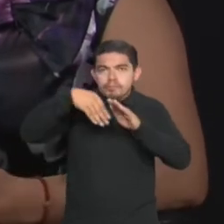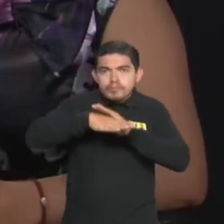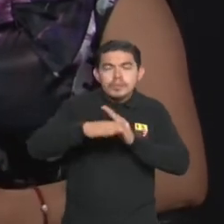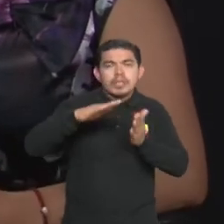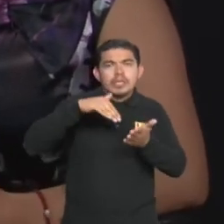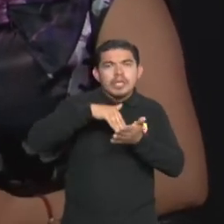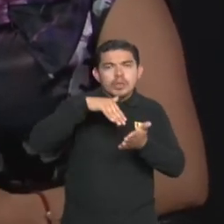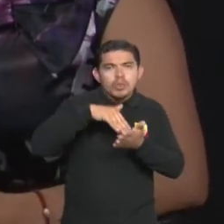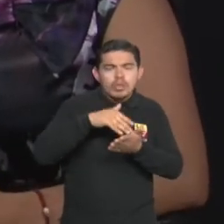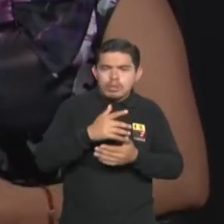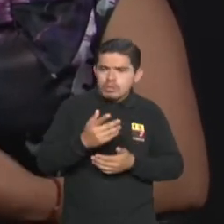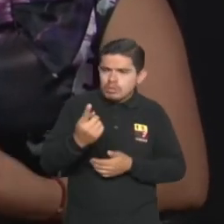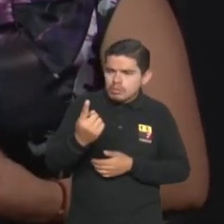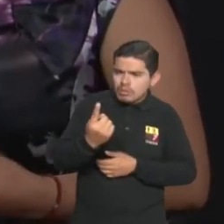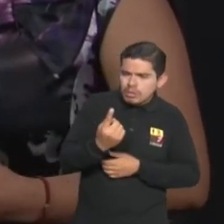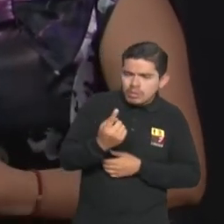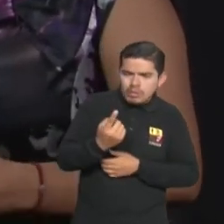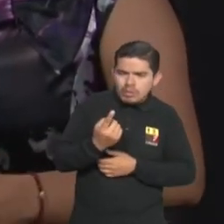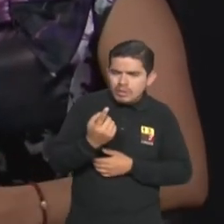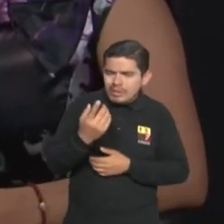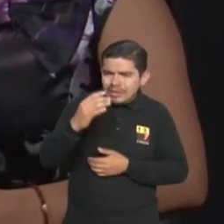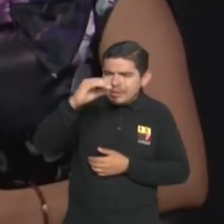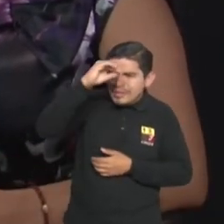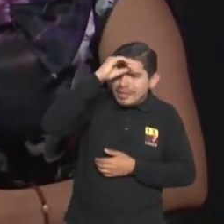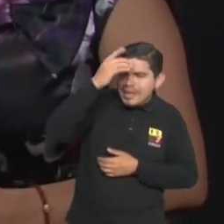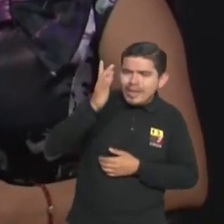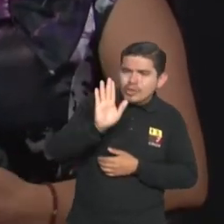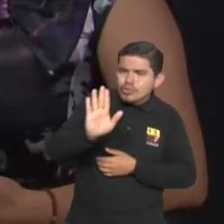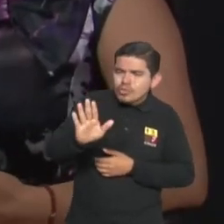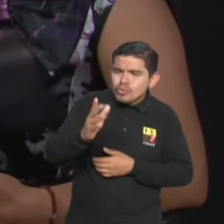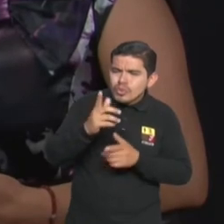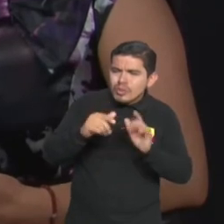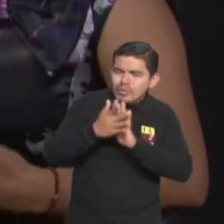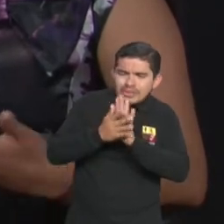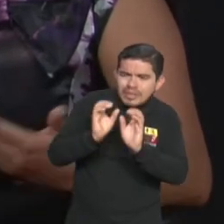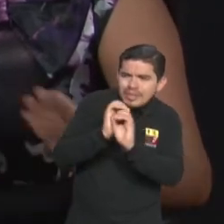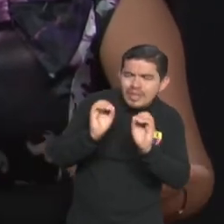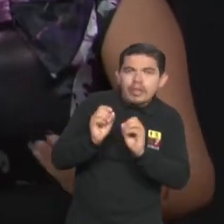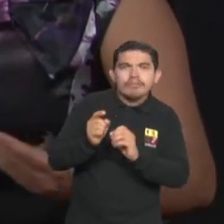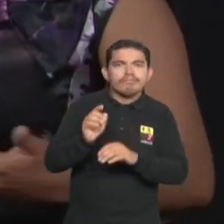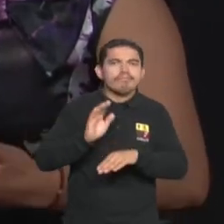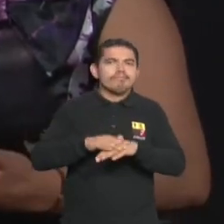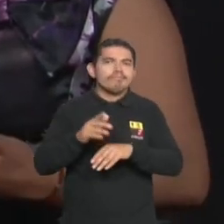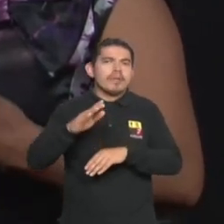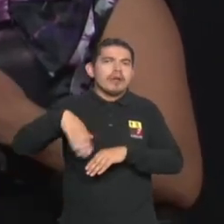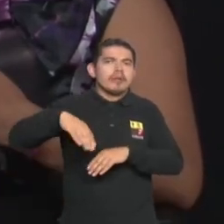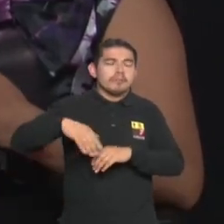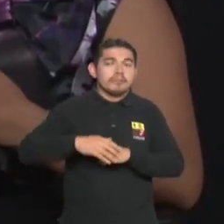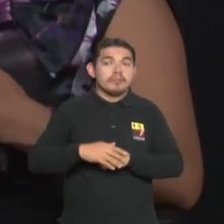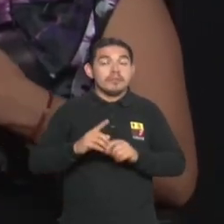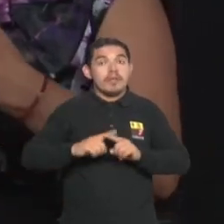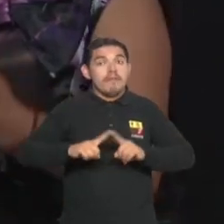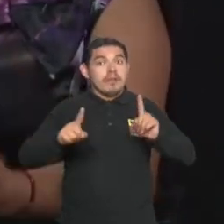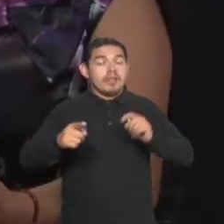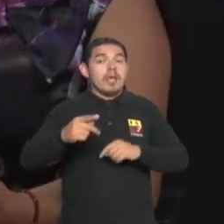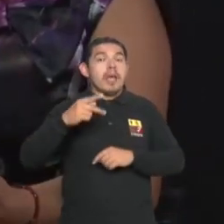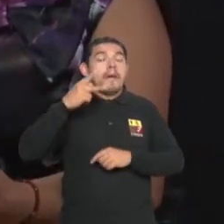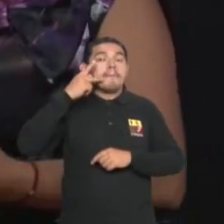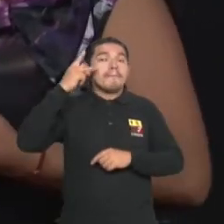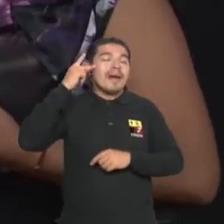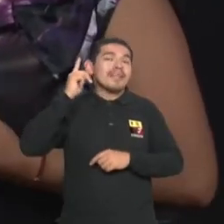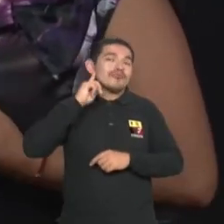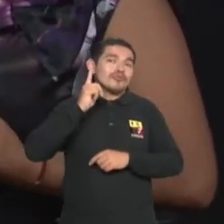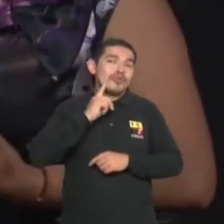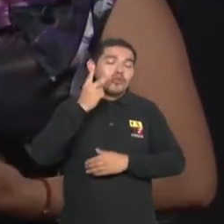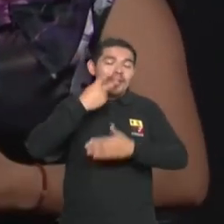un chico sin lengua, sin conocimiento de su propia lengua. Eso no sucede, por ejemplo, con padres sordos, con hijos